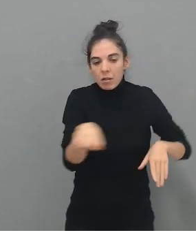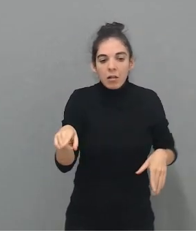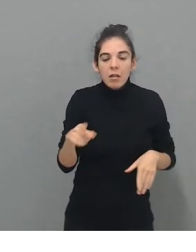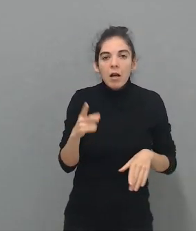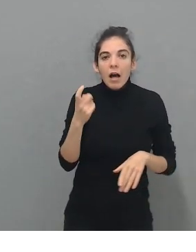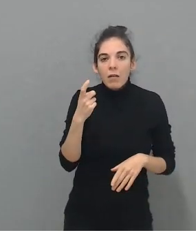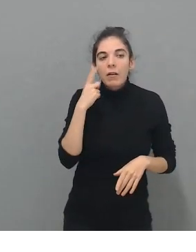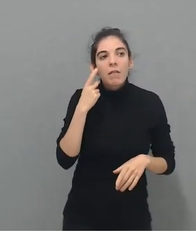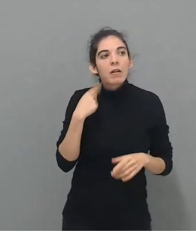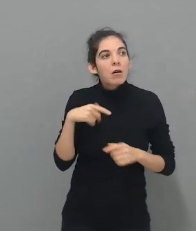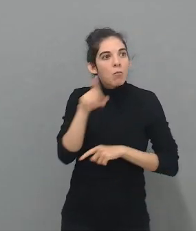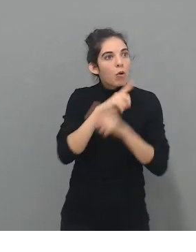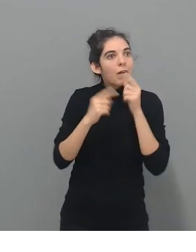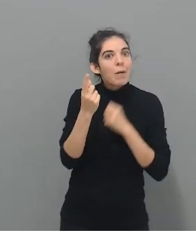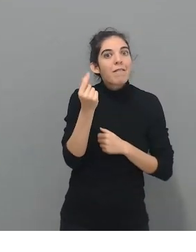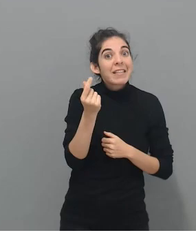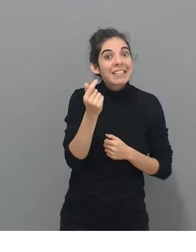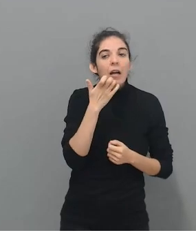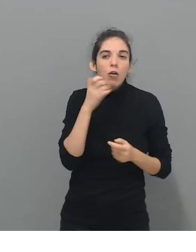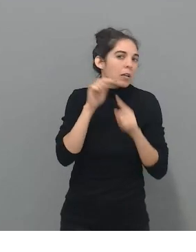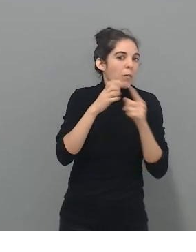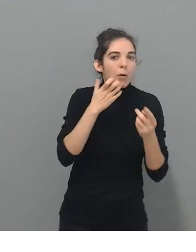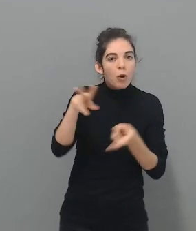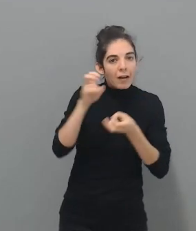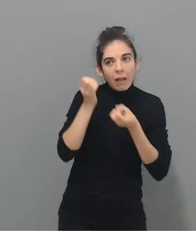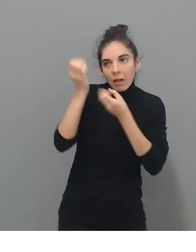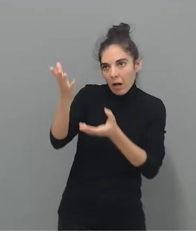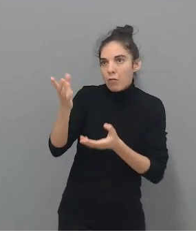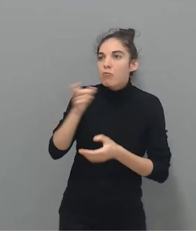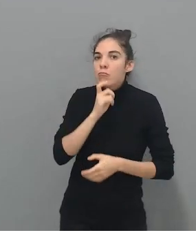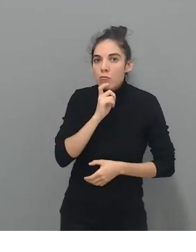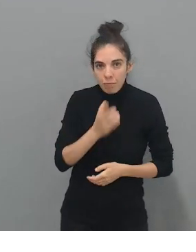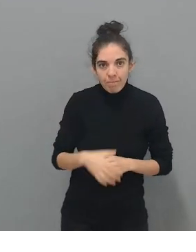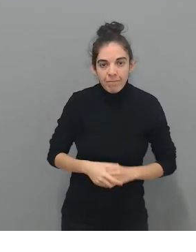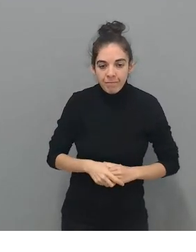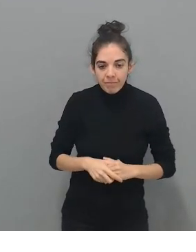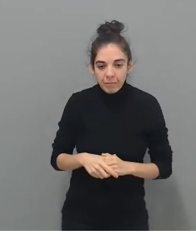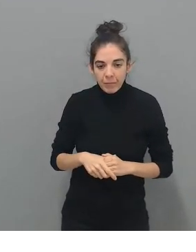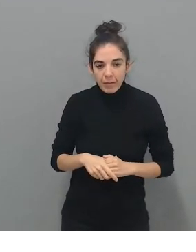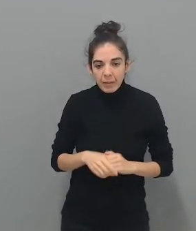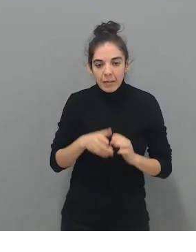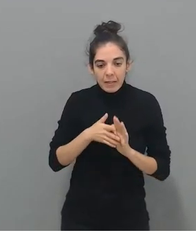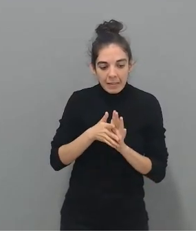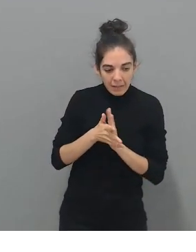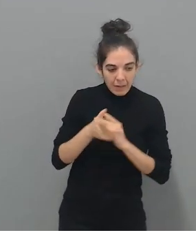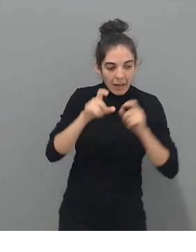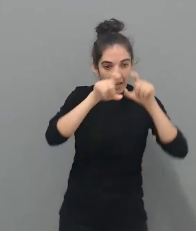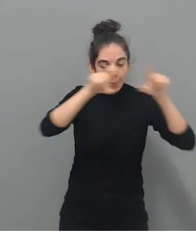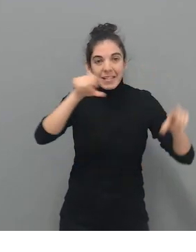por ejemplo, a los que se enfrentan a hora de hacer la declaración de la renta. Exacto. Bueno, entonces, ¿qué es la empresa privada la que pone el dinero?